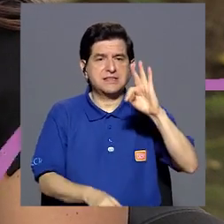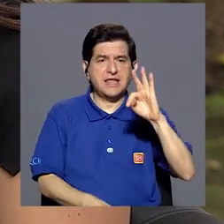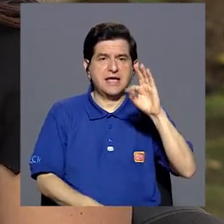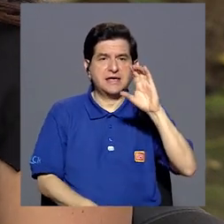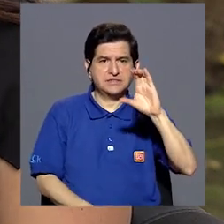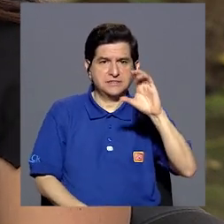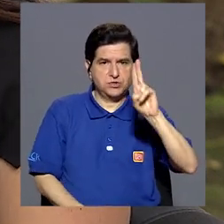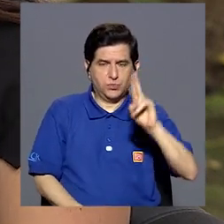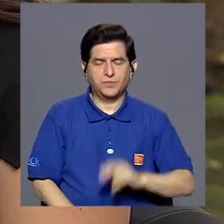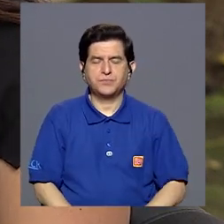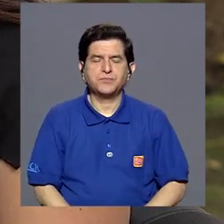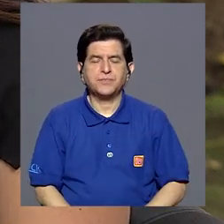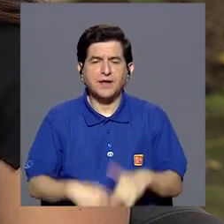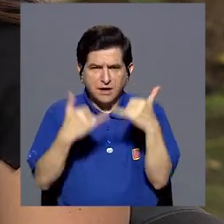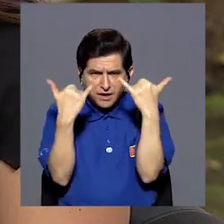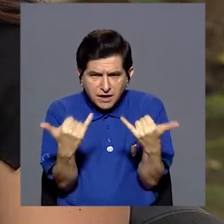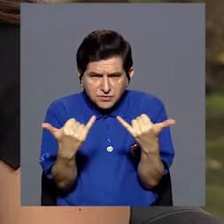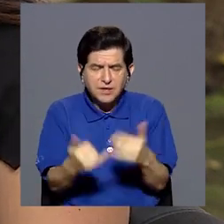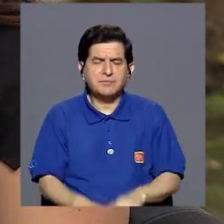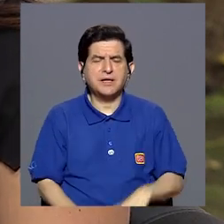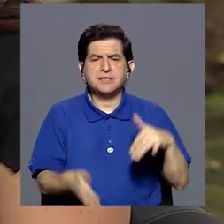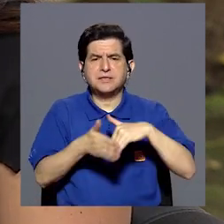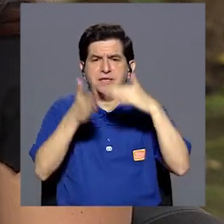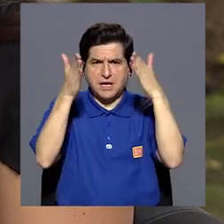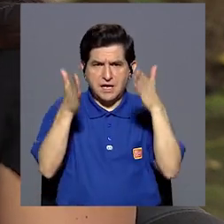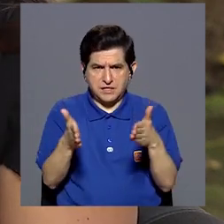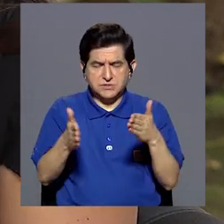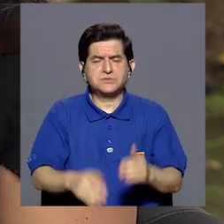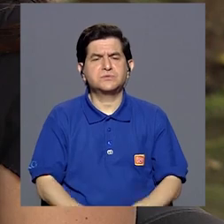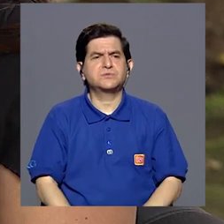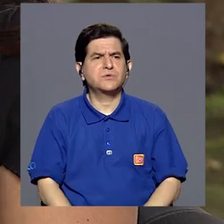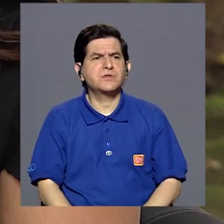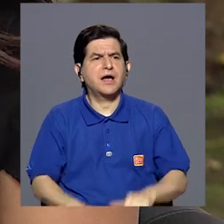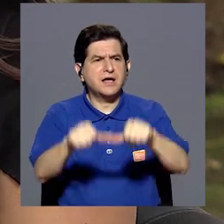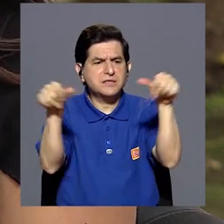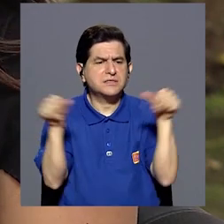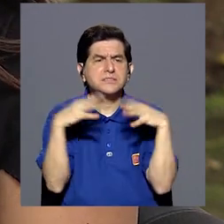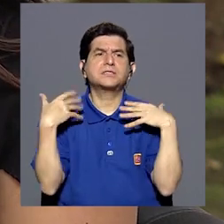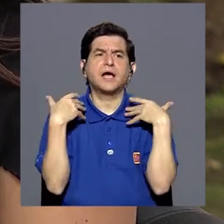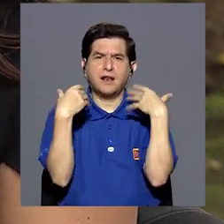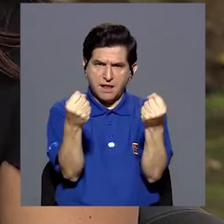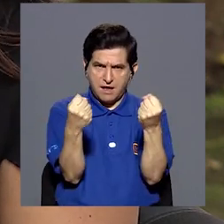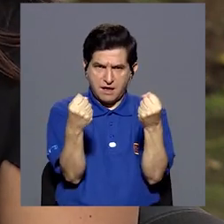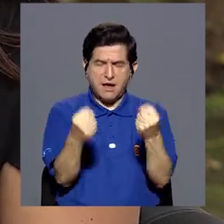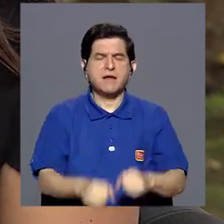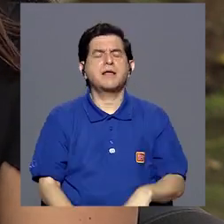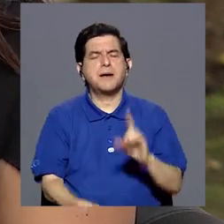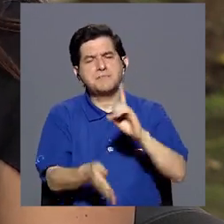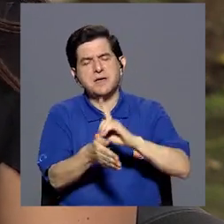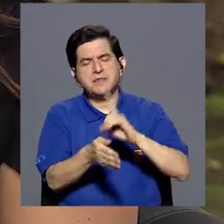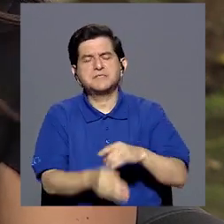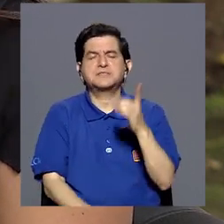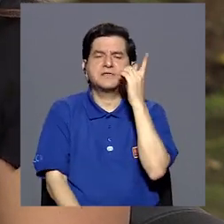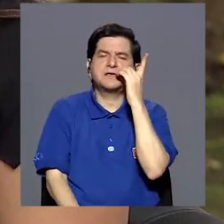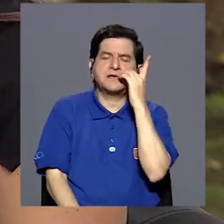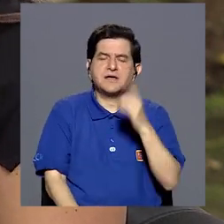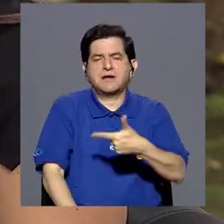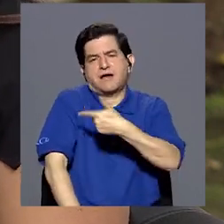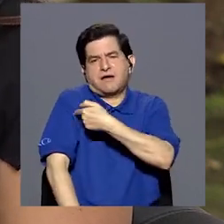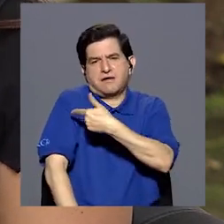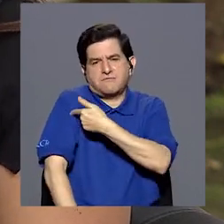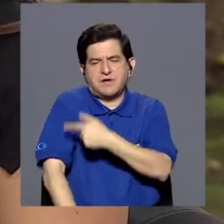comunal. Actualmente tenemos estudiantes del área de salud, medicina, odontología,